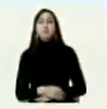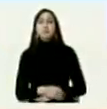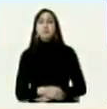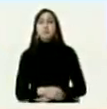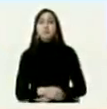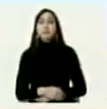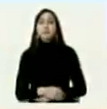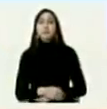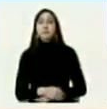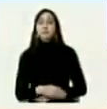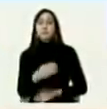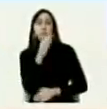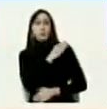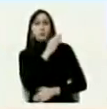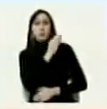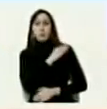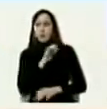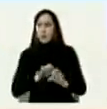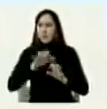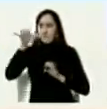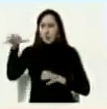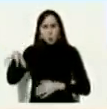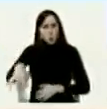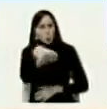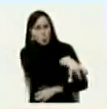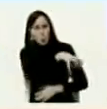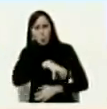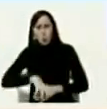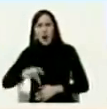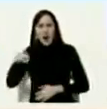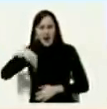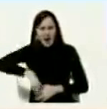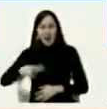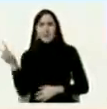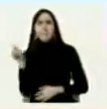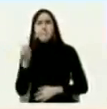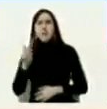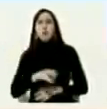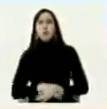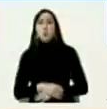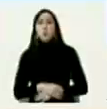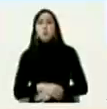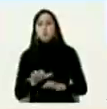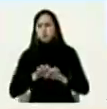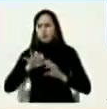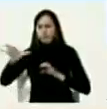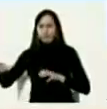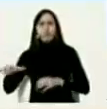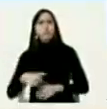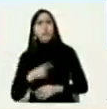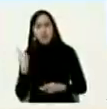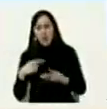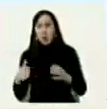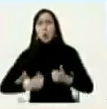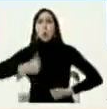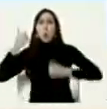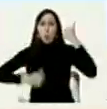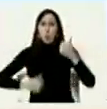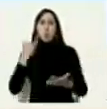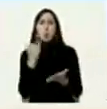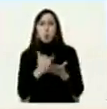ya me dicen que en la mayoría de los estados hay un buen número de candidatos y candidatos inscritos